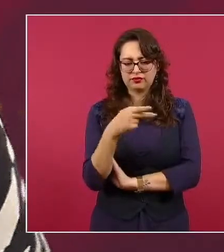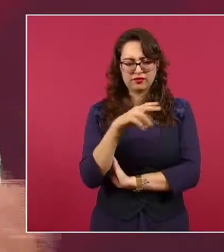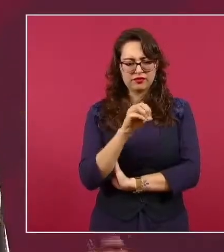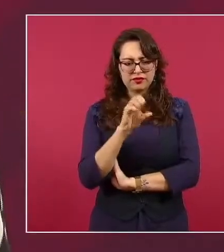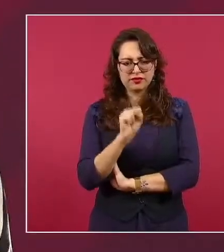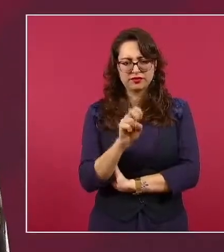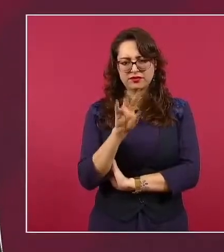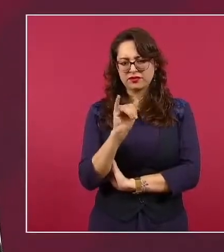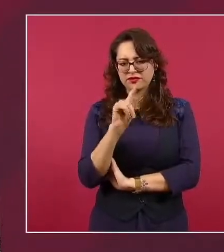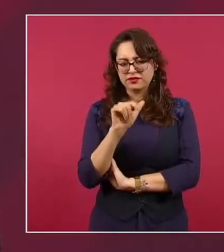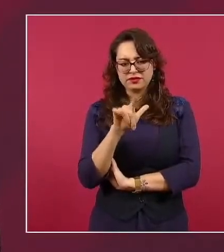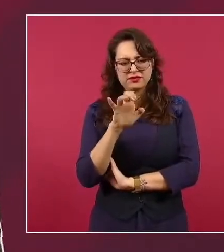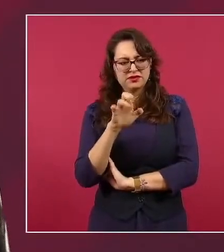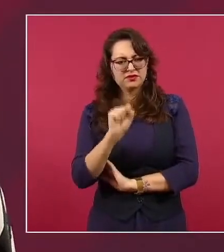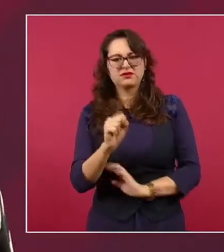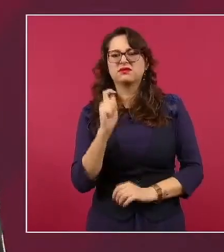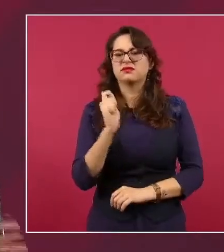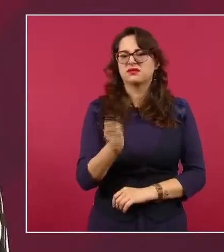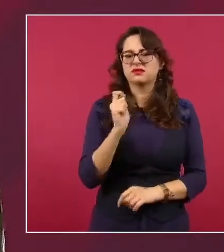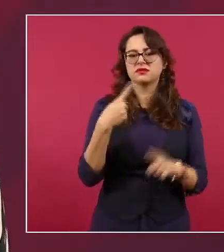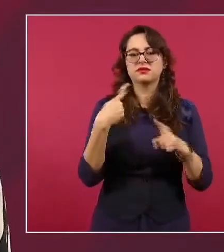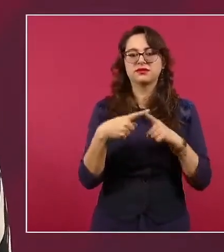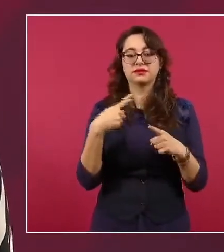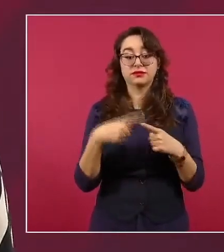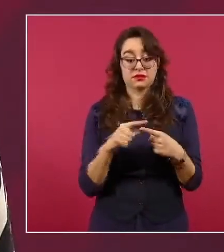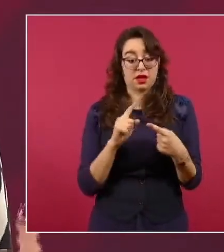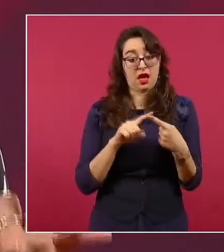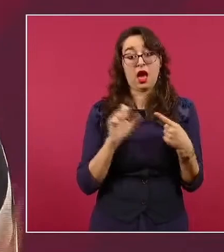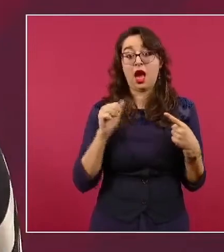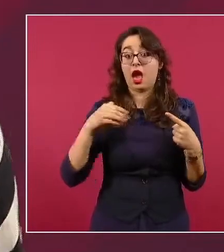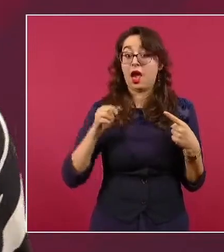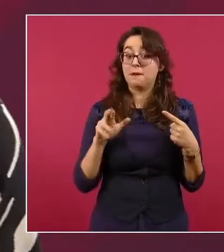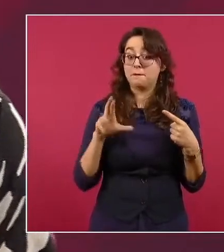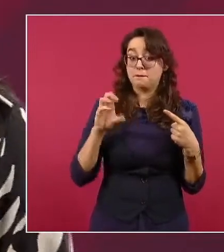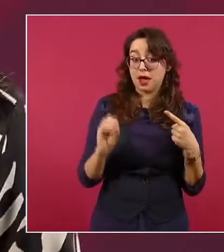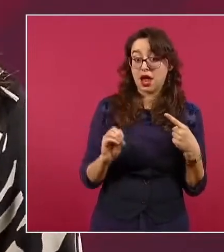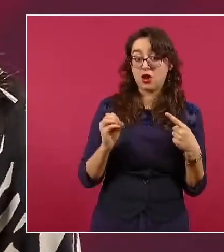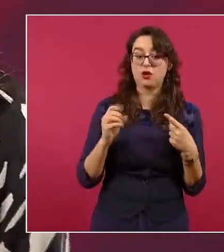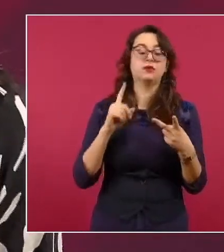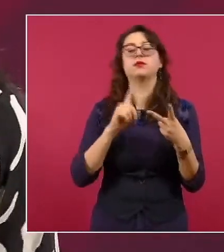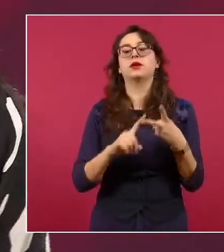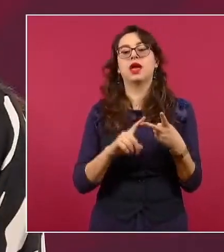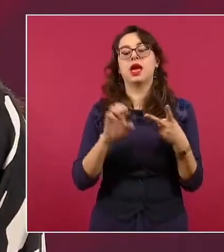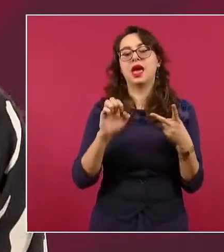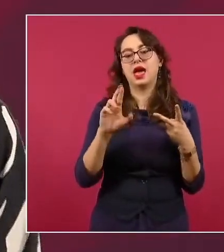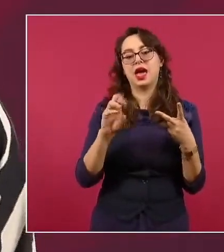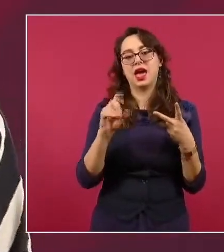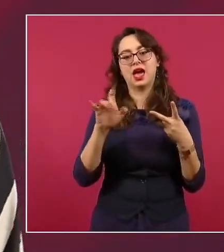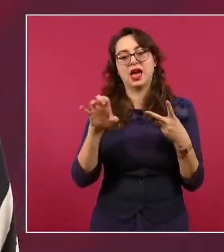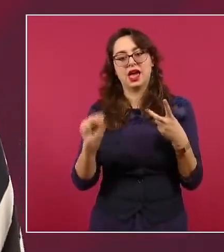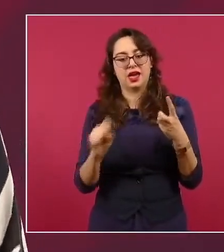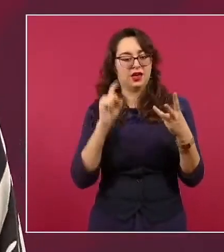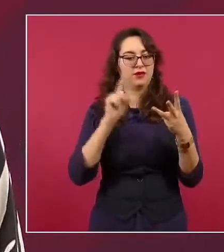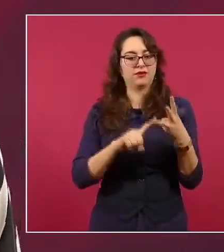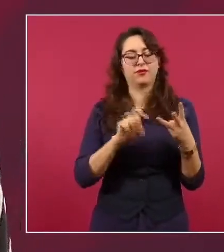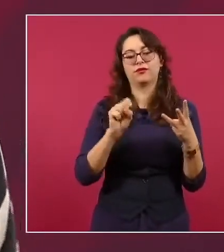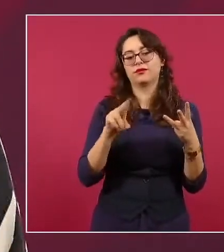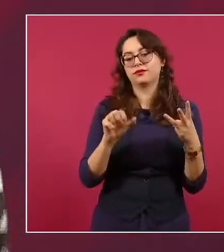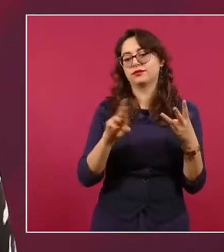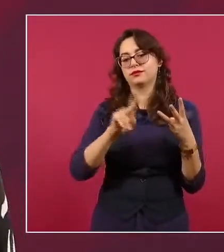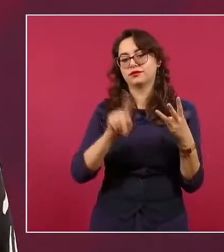nada más y nada menos que Mario Amparo Casar, Federico Reyes Heroles, Jorge Suárez Vélez,